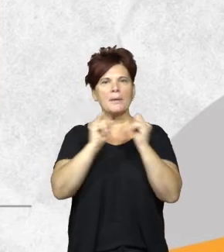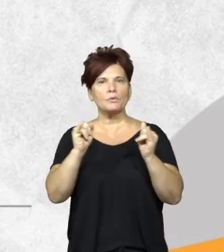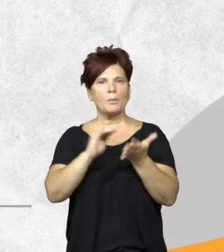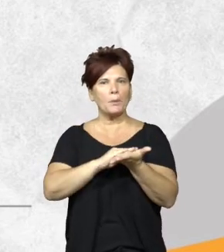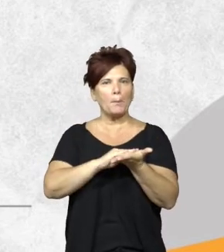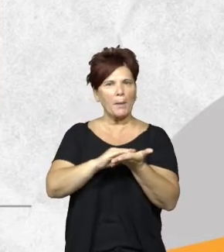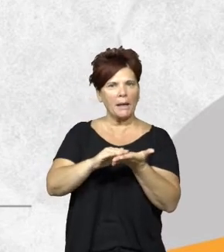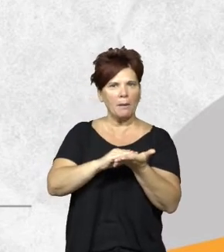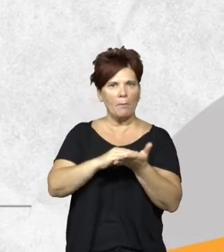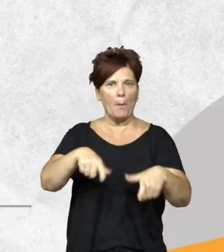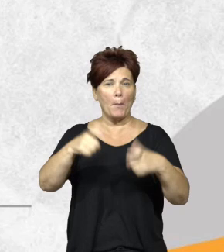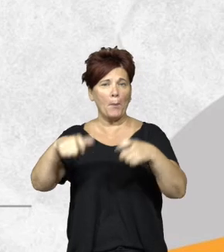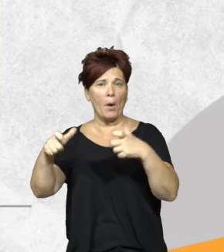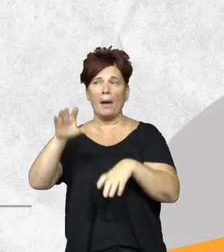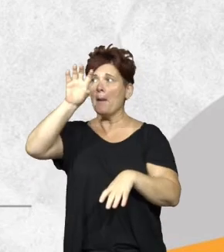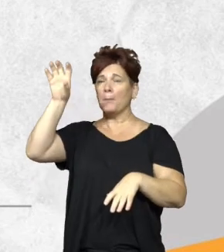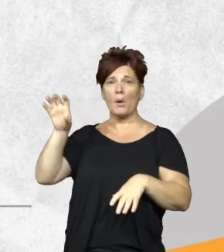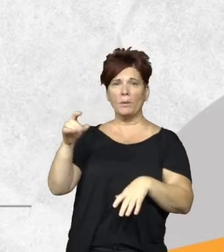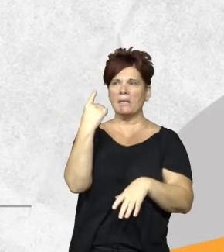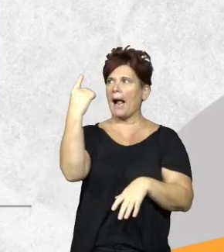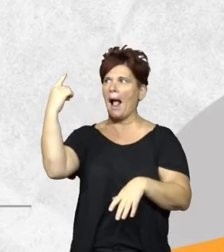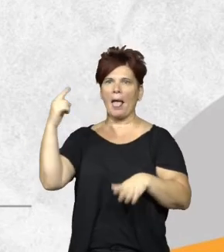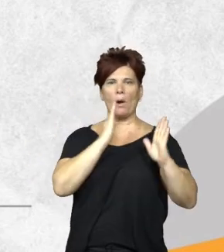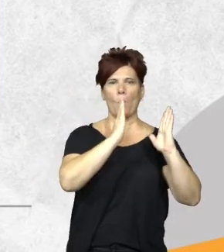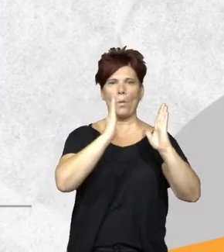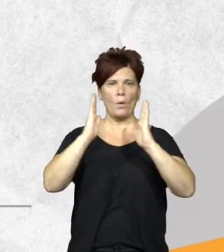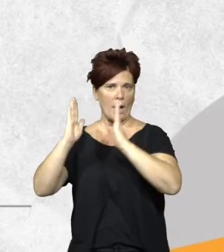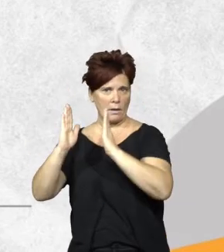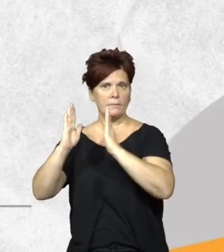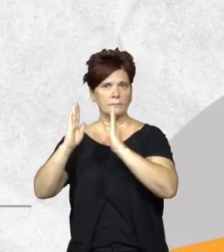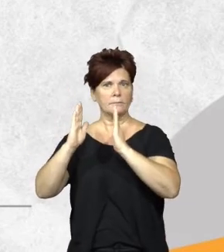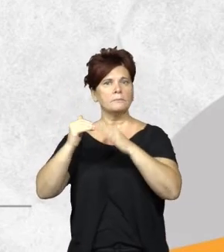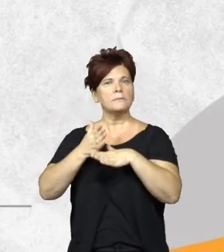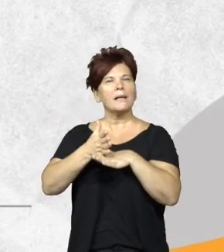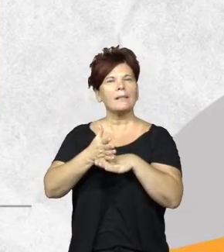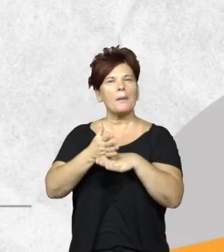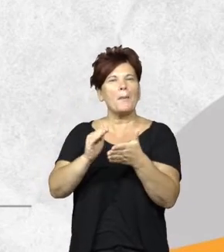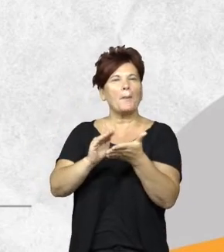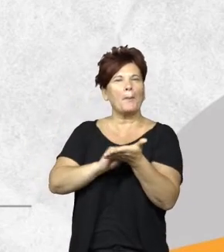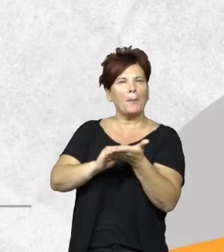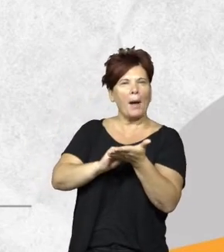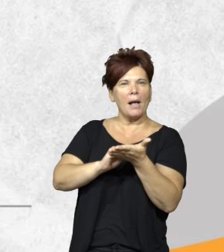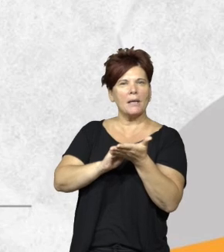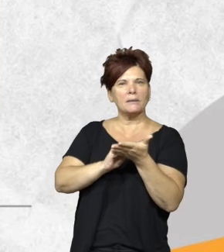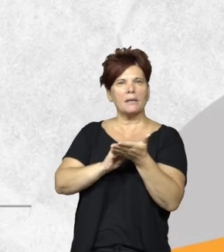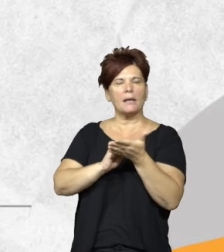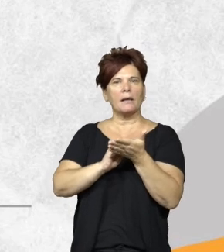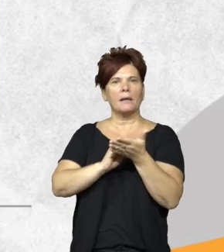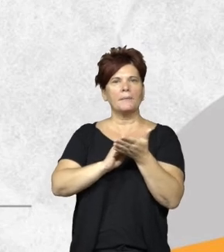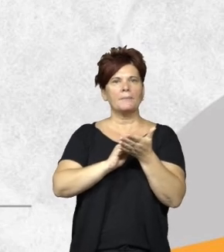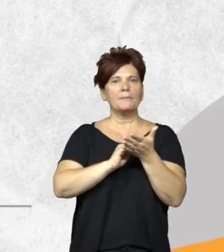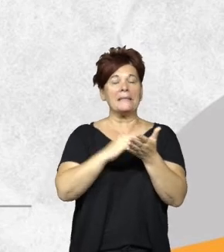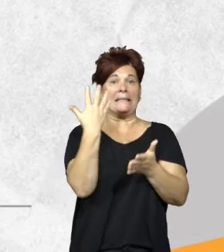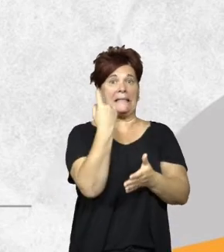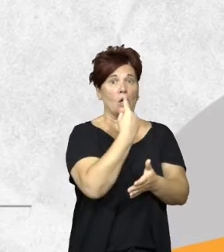bosques y que es que cada provincia hace su ordenamiento a través de basándose en criterios de sustentabilidad ambiental